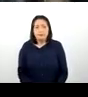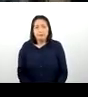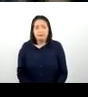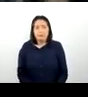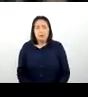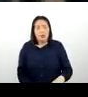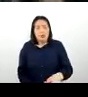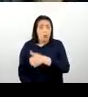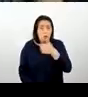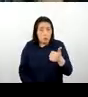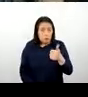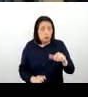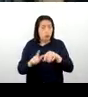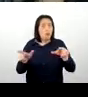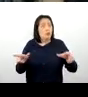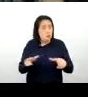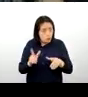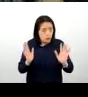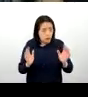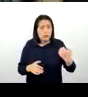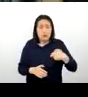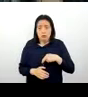Otros de los lugares que tenemos